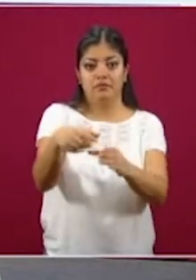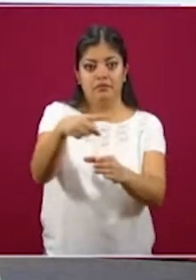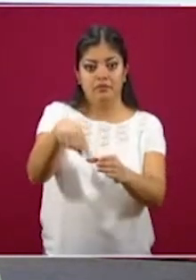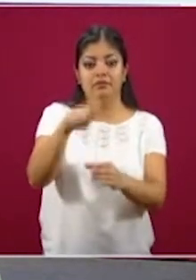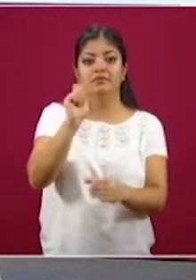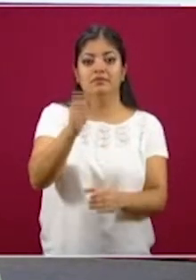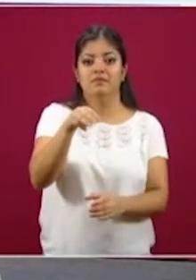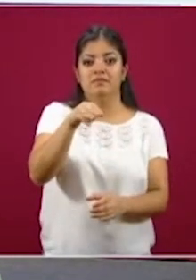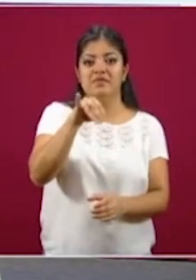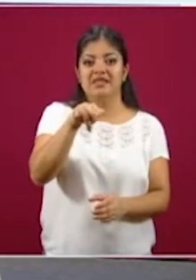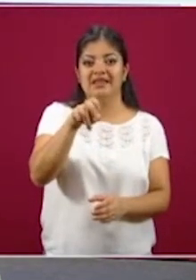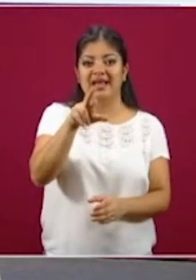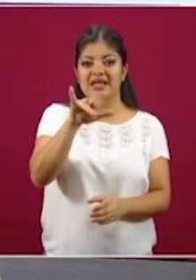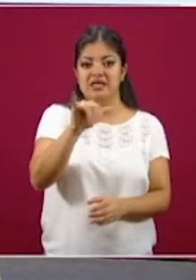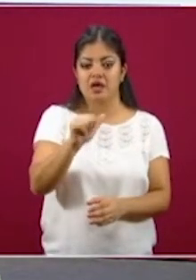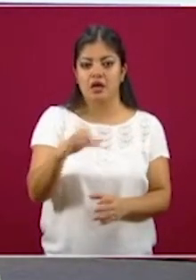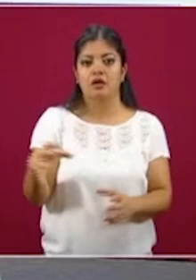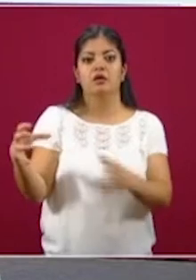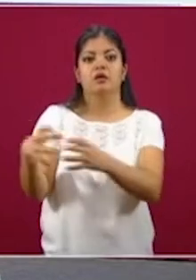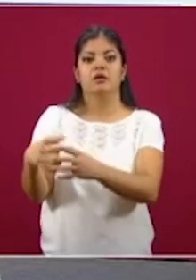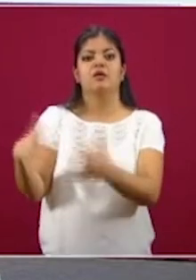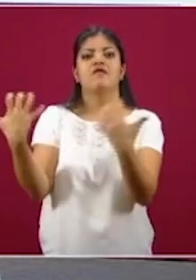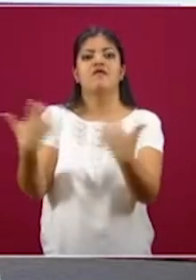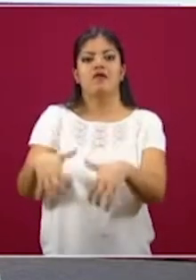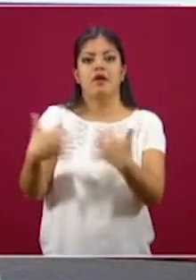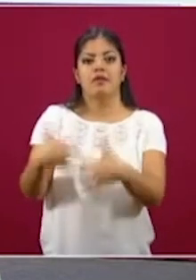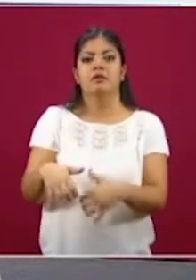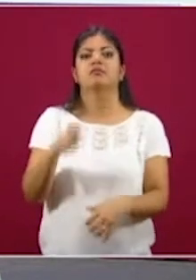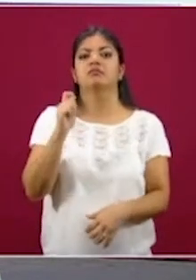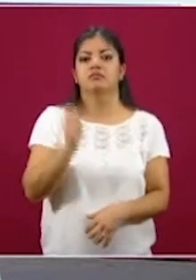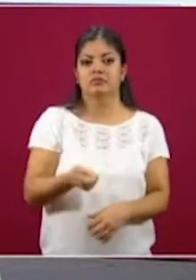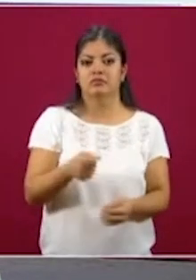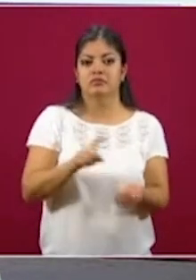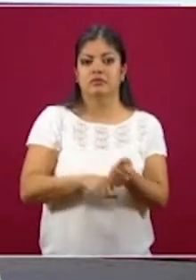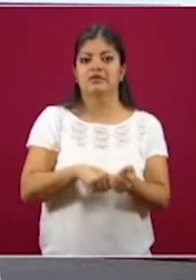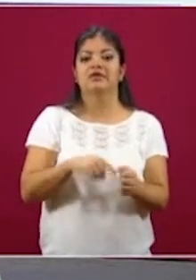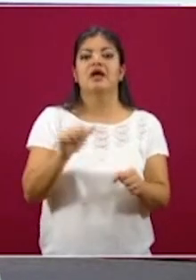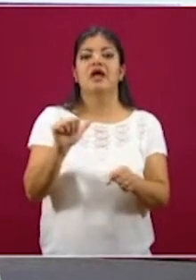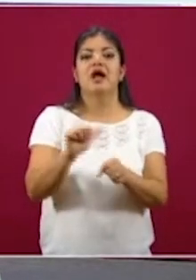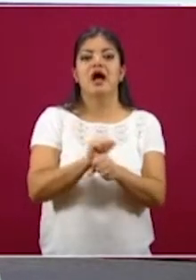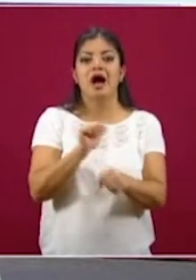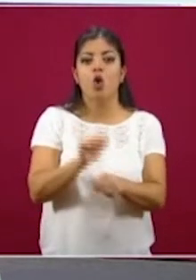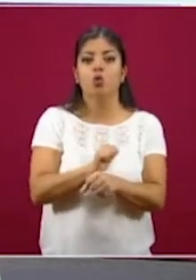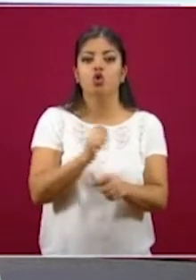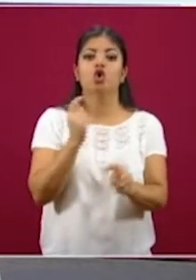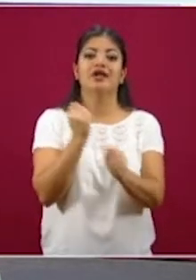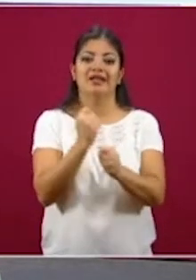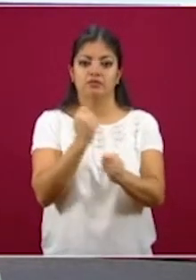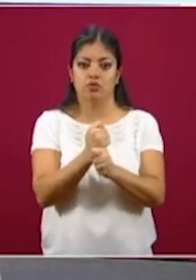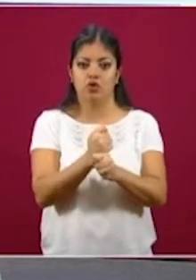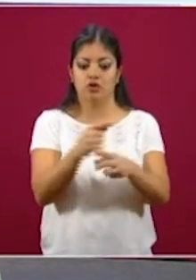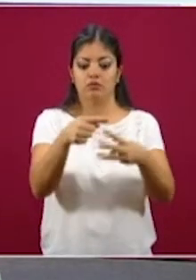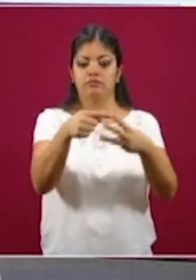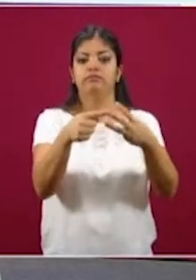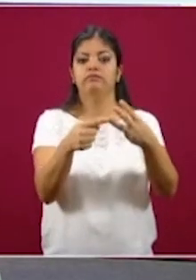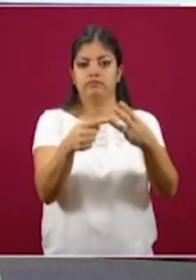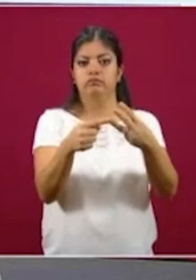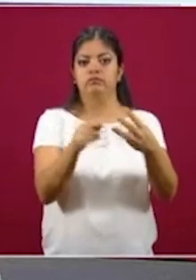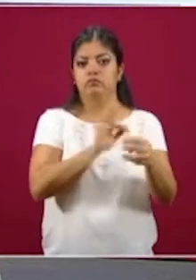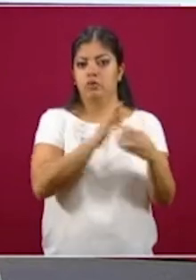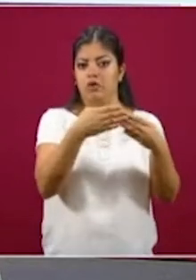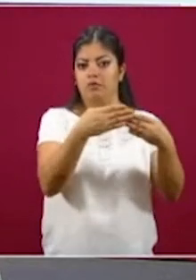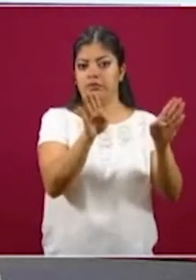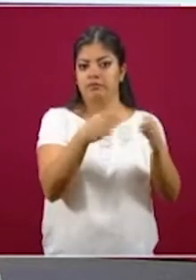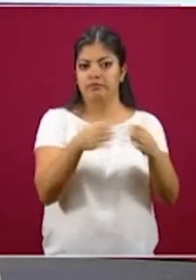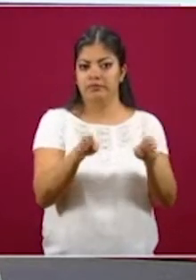de minería y el sector de fabricación de equipos de transporte. Estos tres nuevos sectores se suman